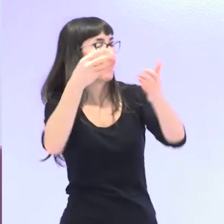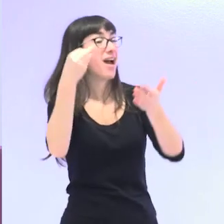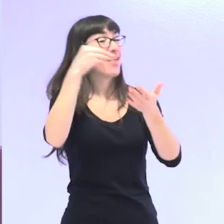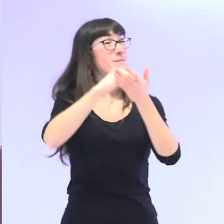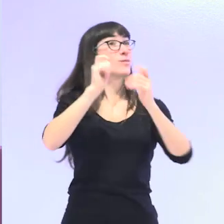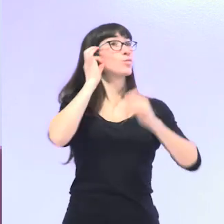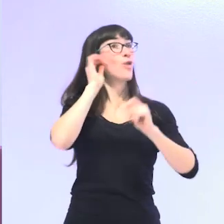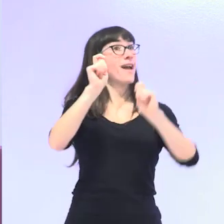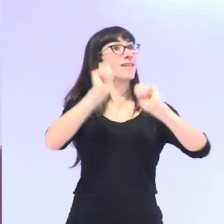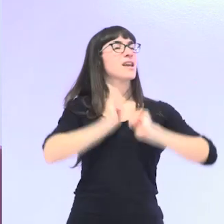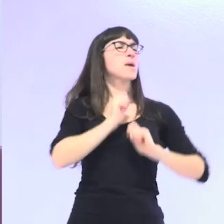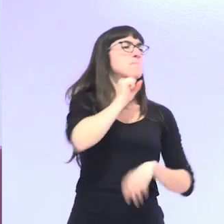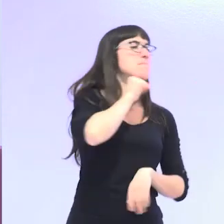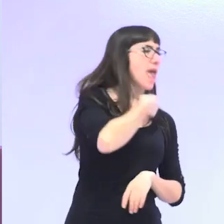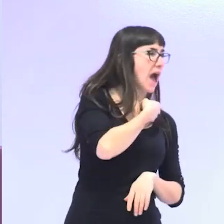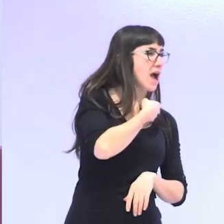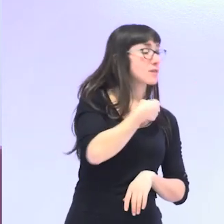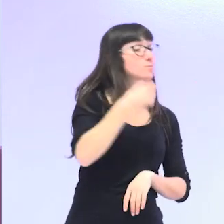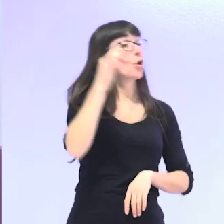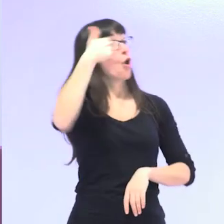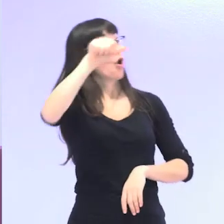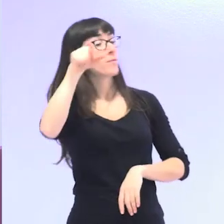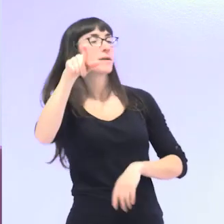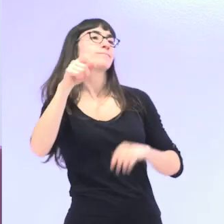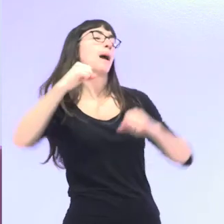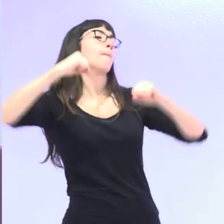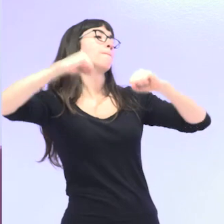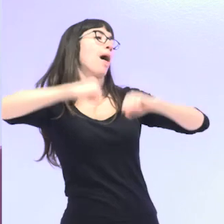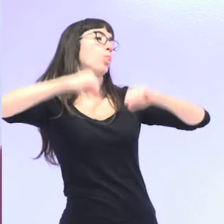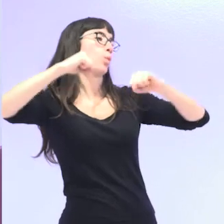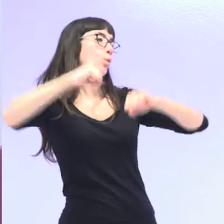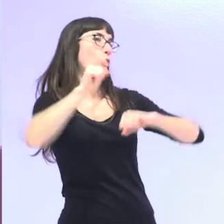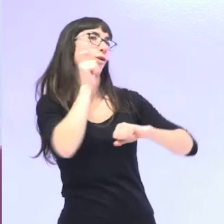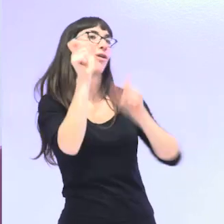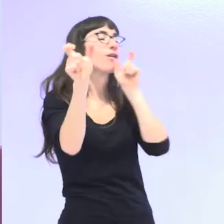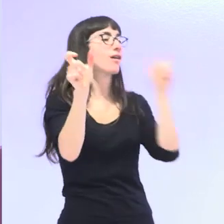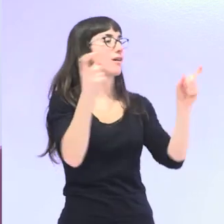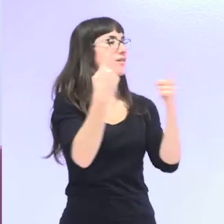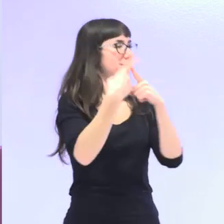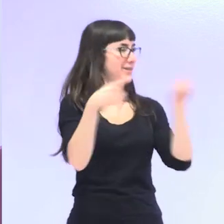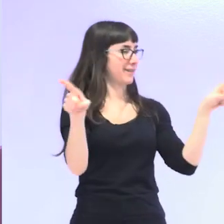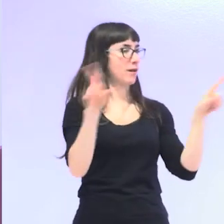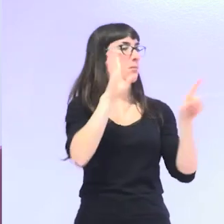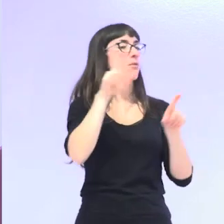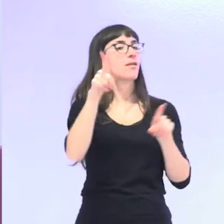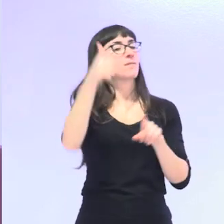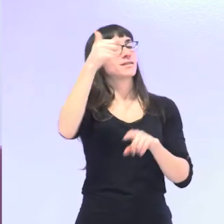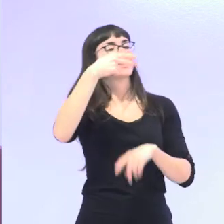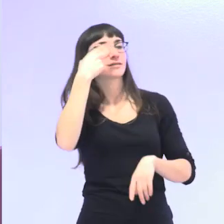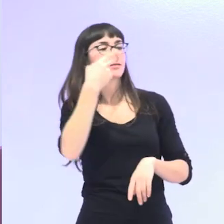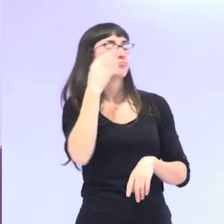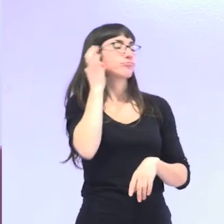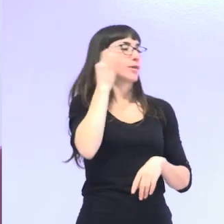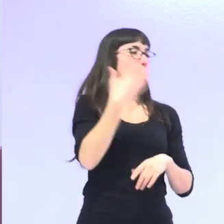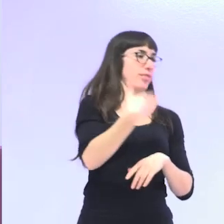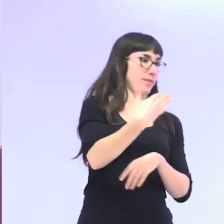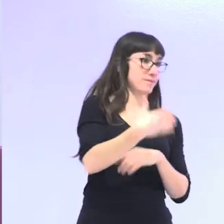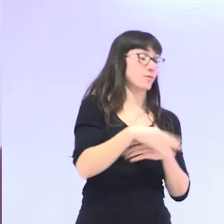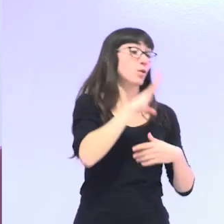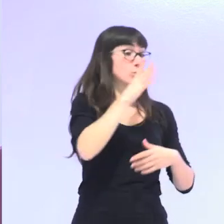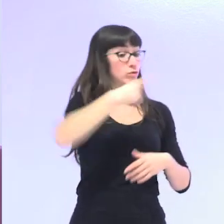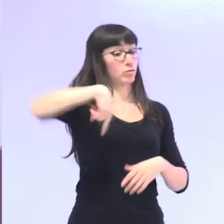son maduros, lo que incluso puede hacerles más interesantes. Es por esto que las mujeres intentan,